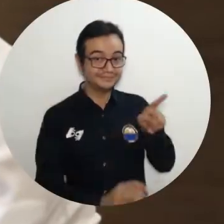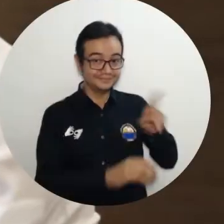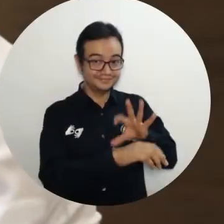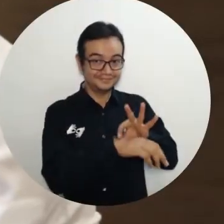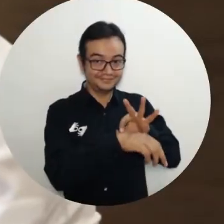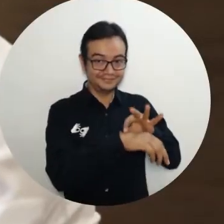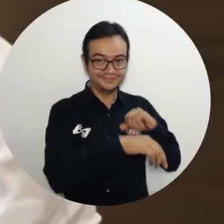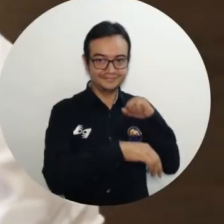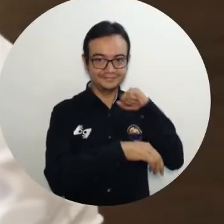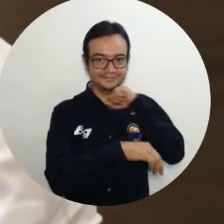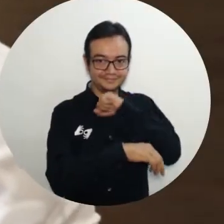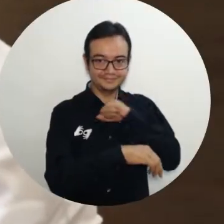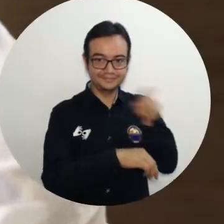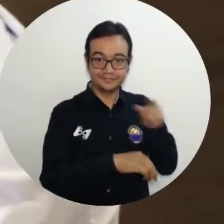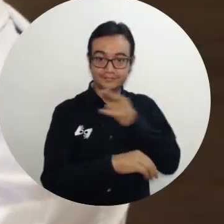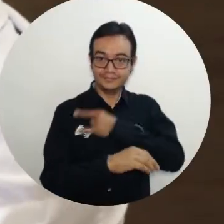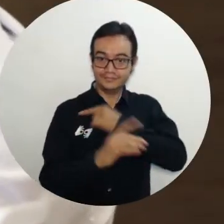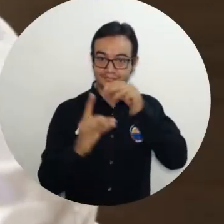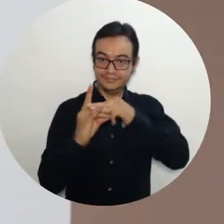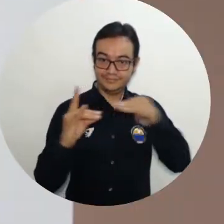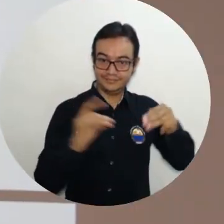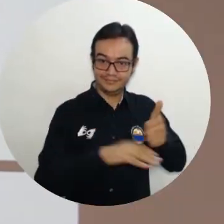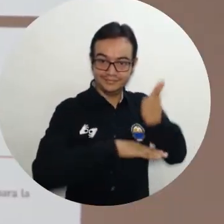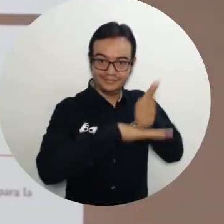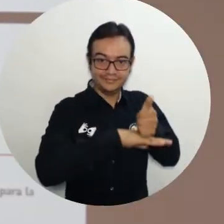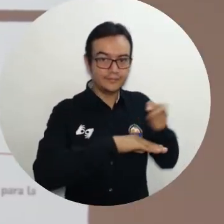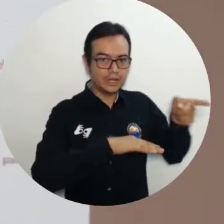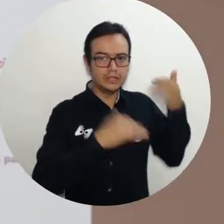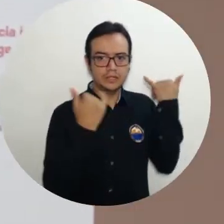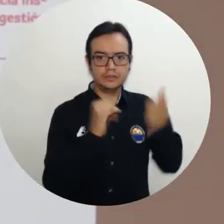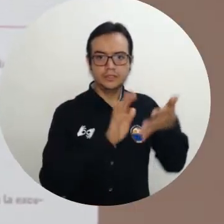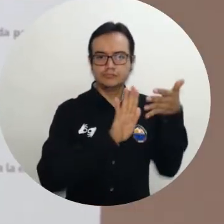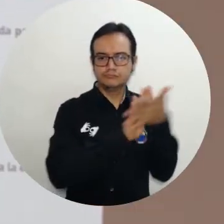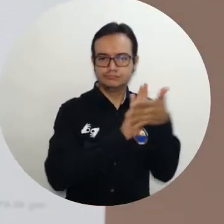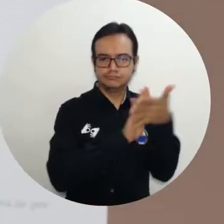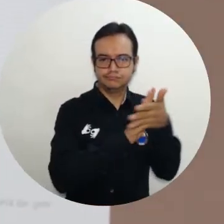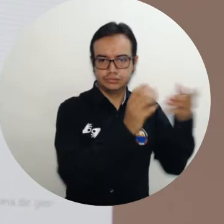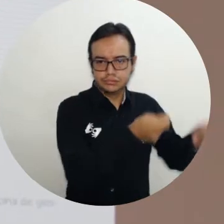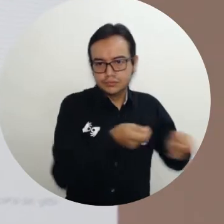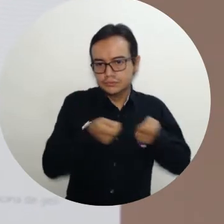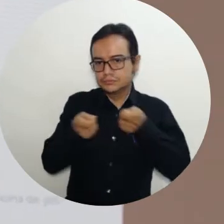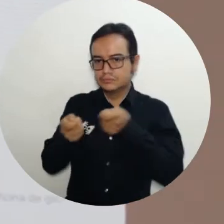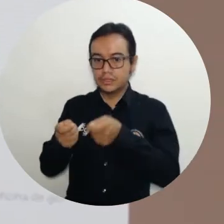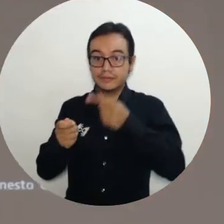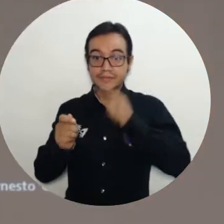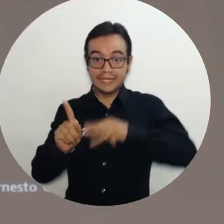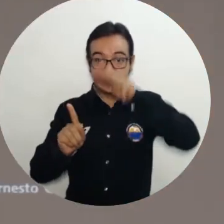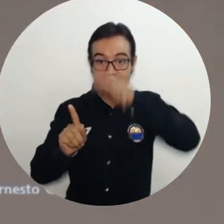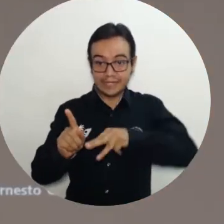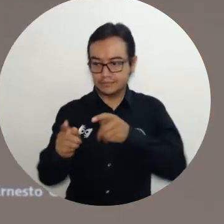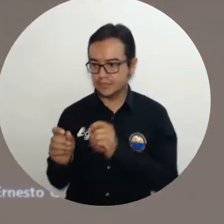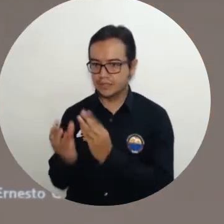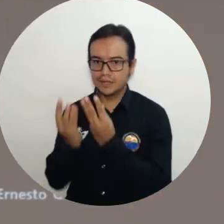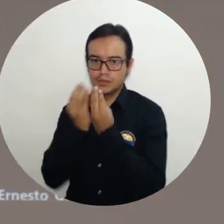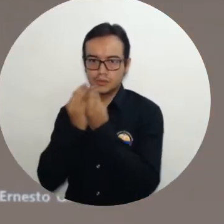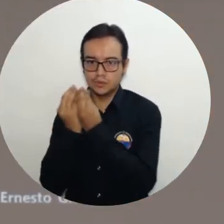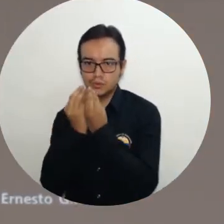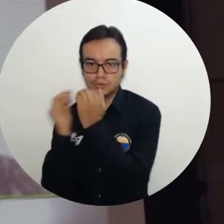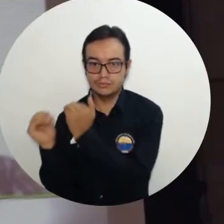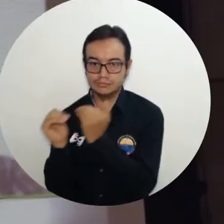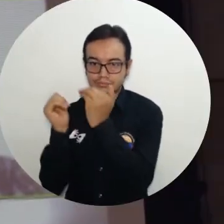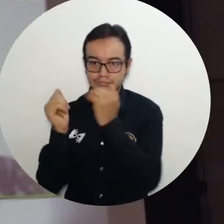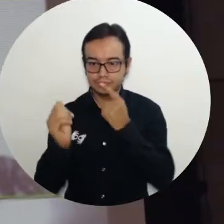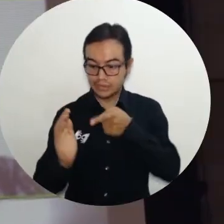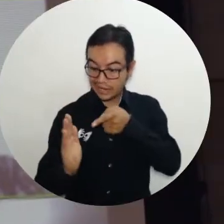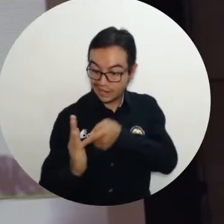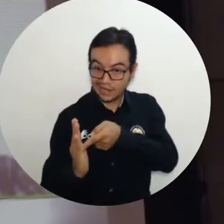El doctor Pablo Vera Salazar, rector de la Universidad del Magdalena, presentó ante el Consejo Superior el primer informe trimestral de gestión de 2021,